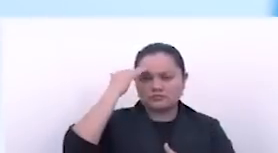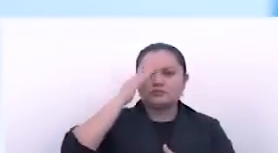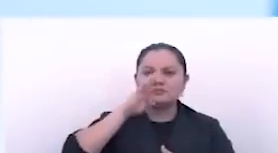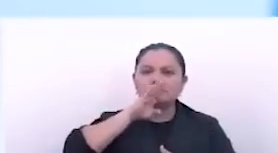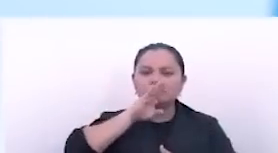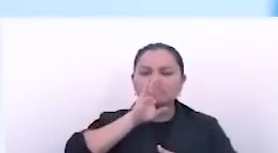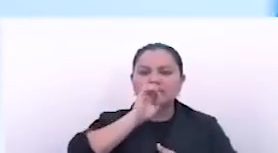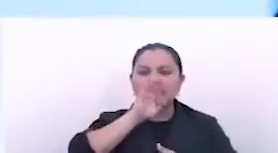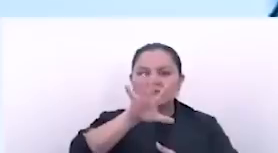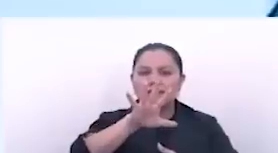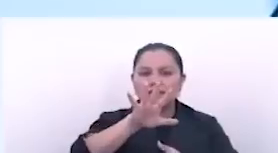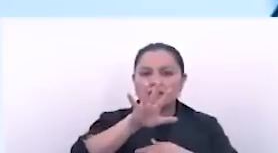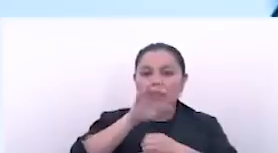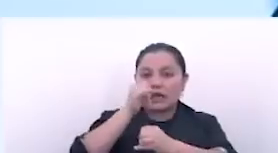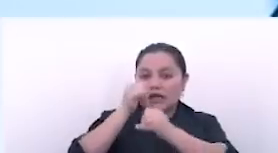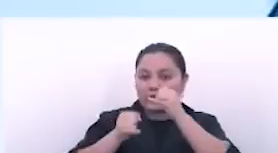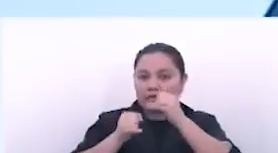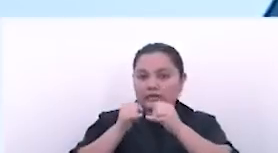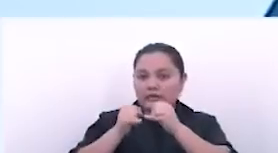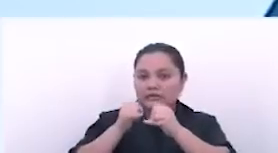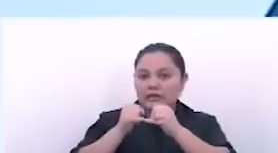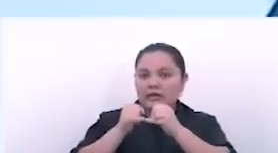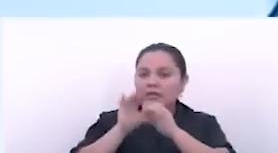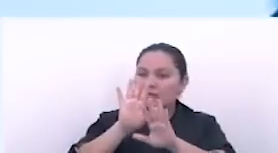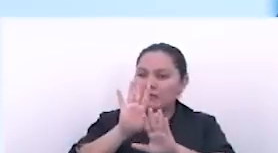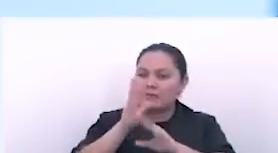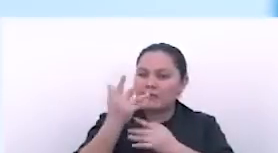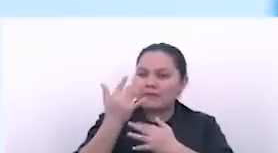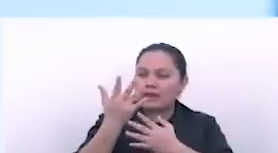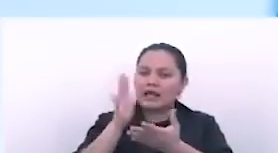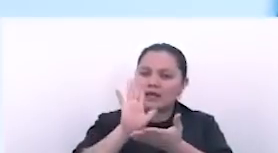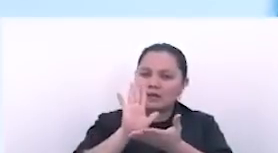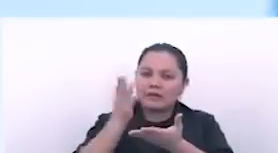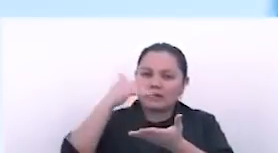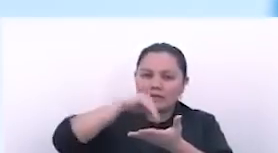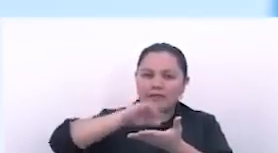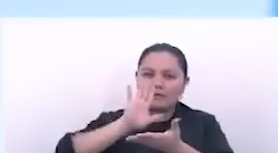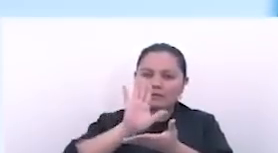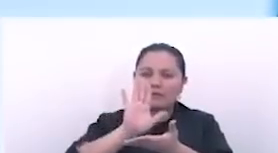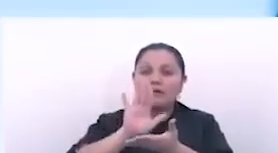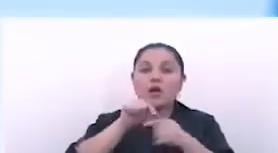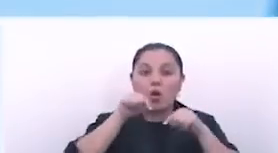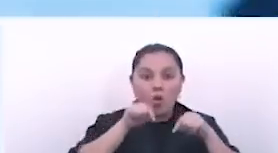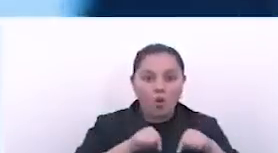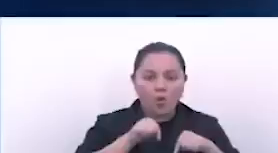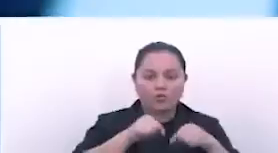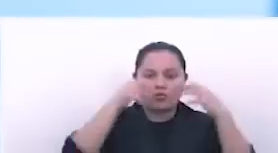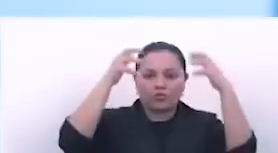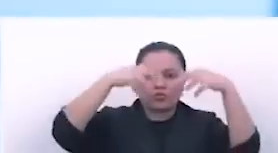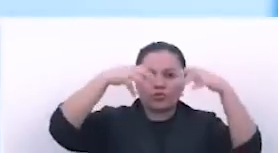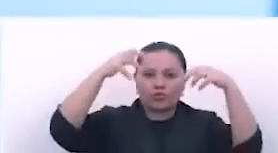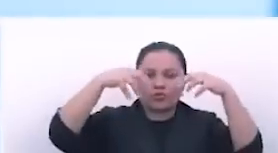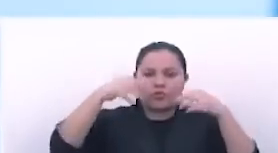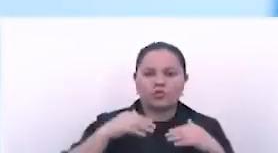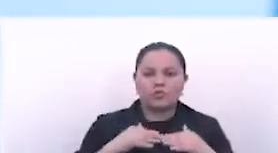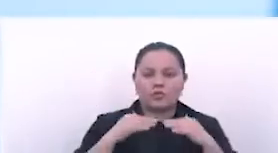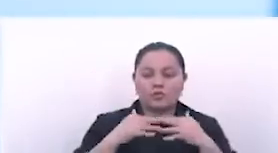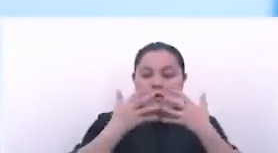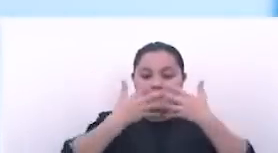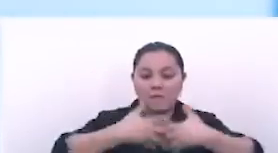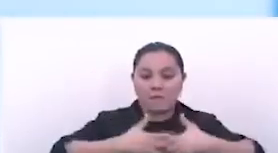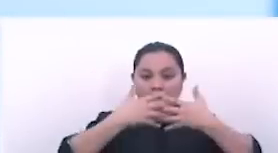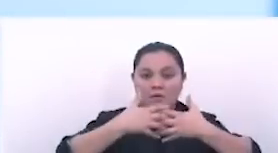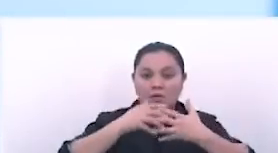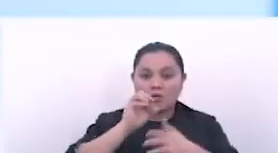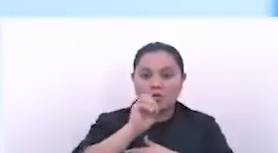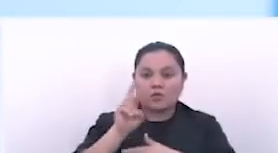dicho que hay que esperar hasta el nuevo aviso. ¿Cuándo? Si la época de lluvia es ahorita. Es más, los productores en